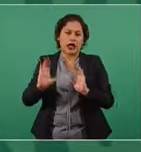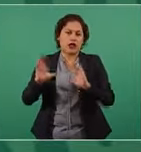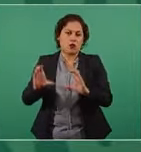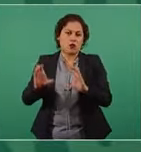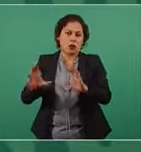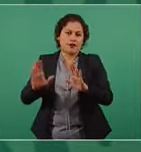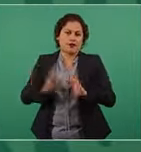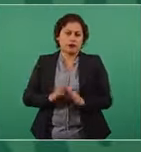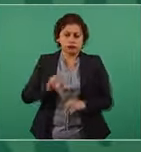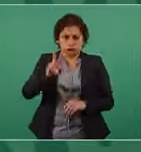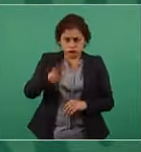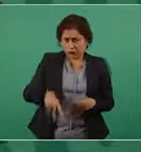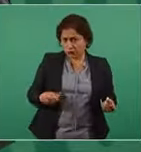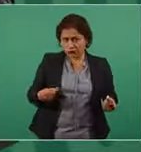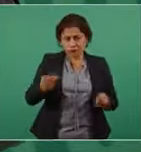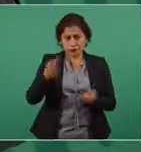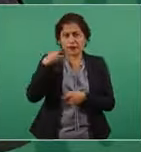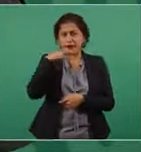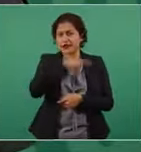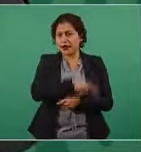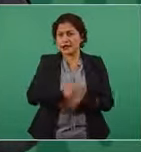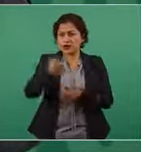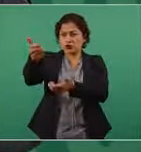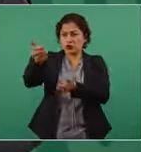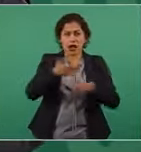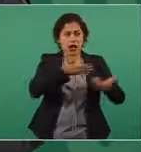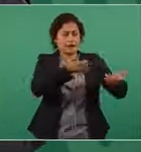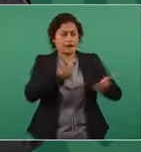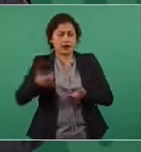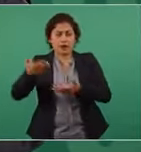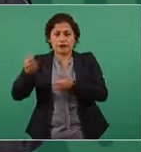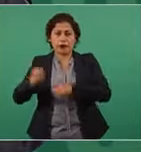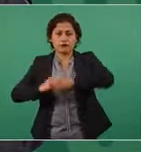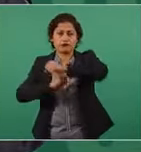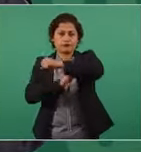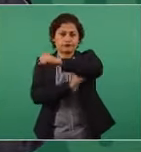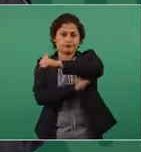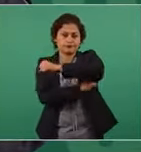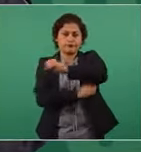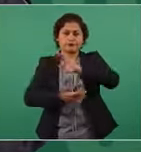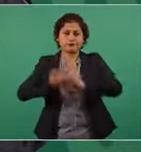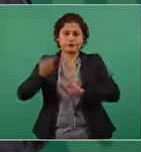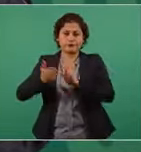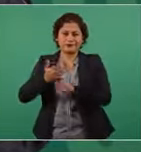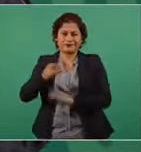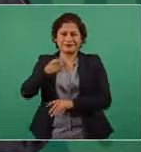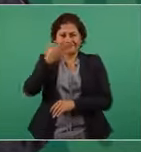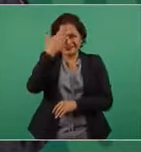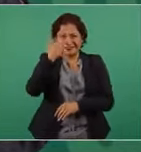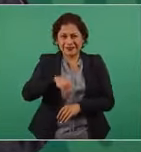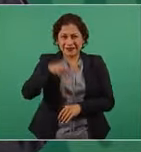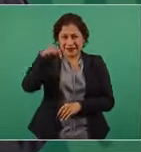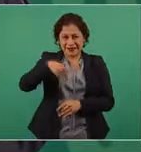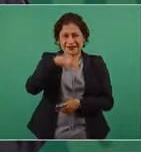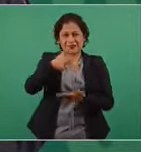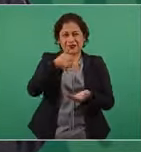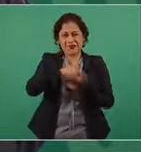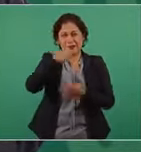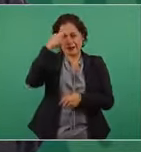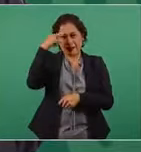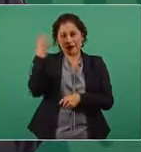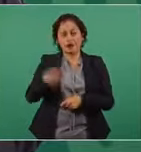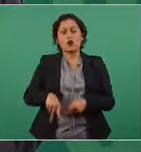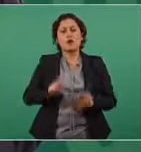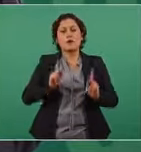un armado, es un montaje como el segundo piso, entonces, se optó por eso y